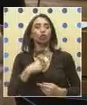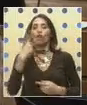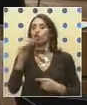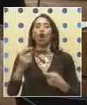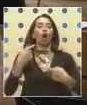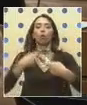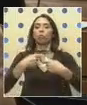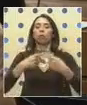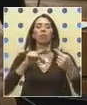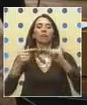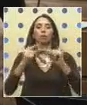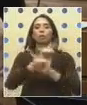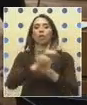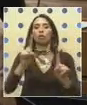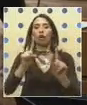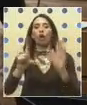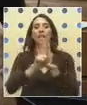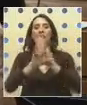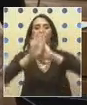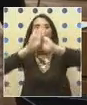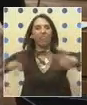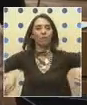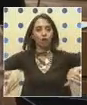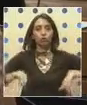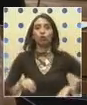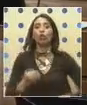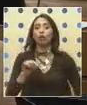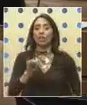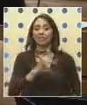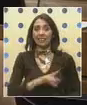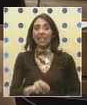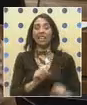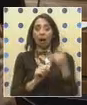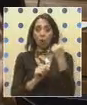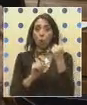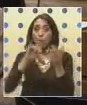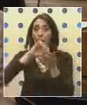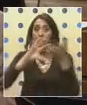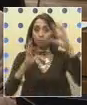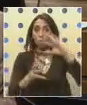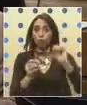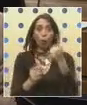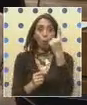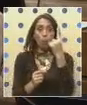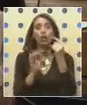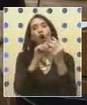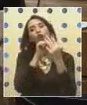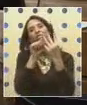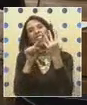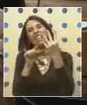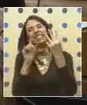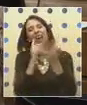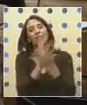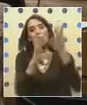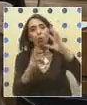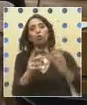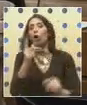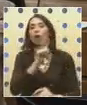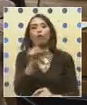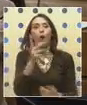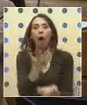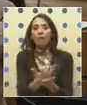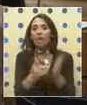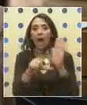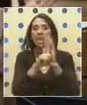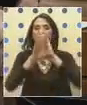Y éramos el único país en el mundo, o dentro de los tres países, en que no tenía ley de divorcio. Y se señalaban las causas